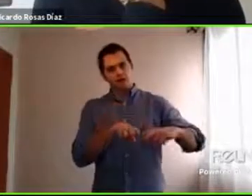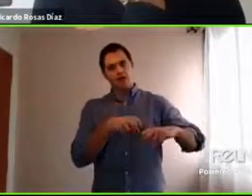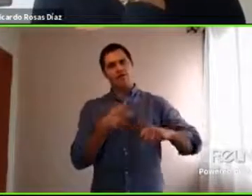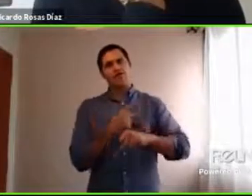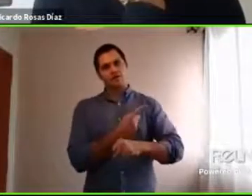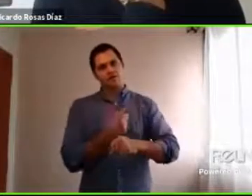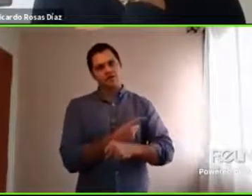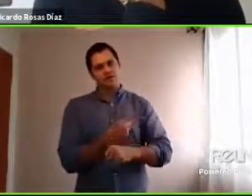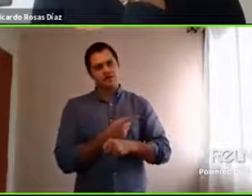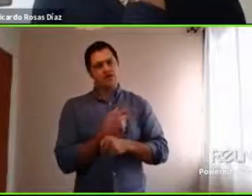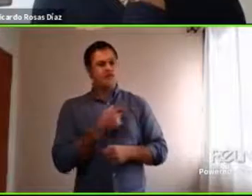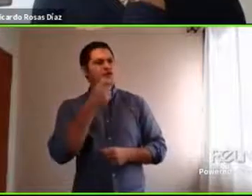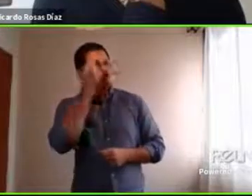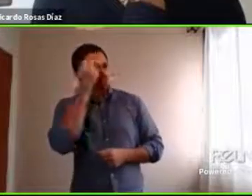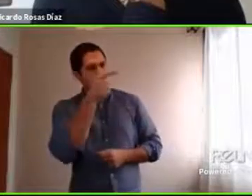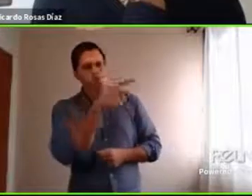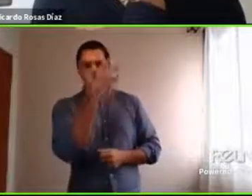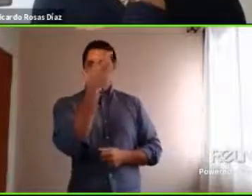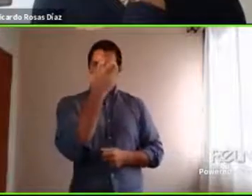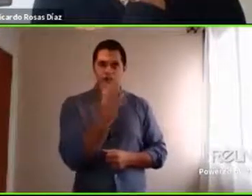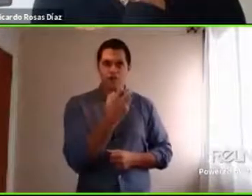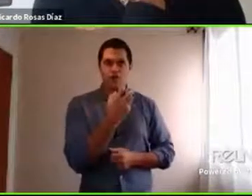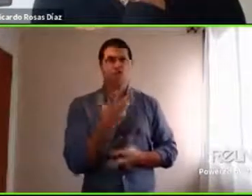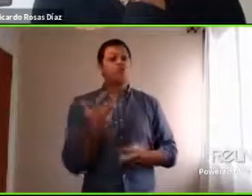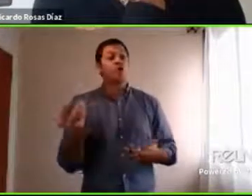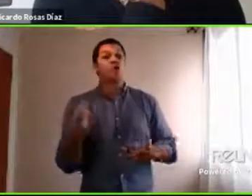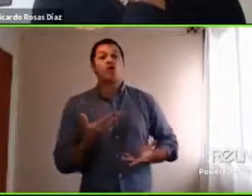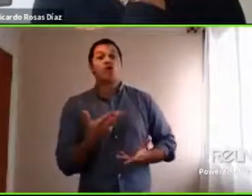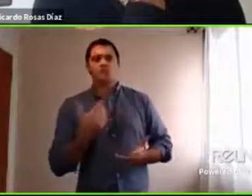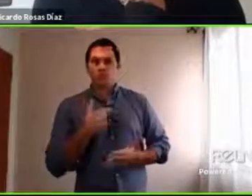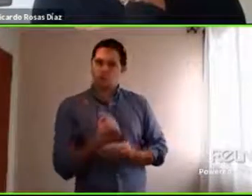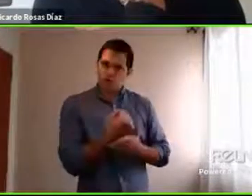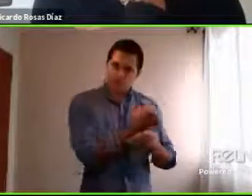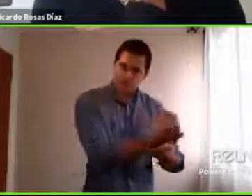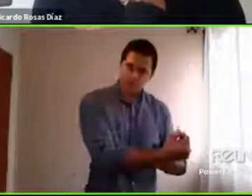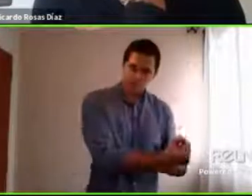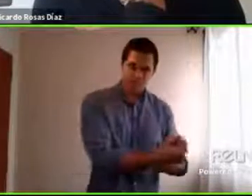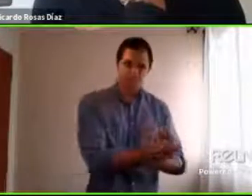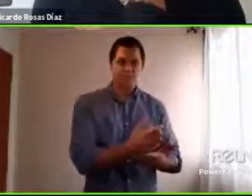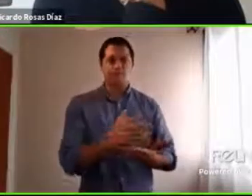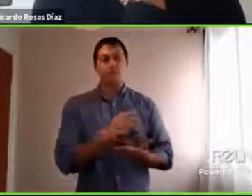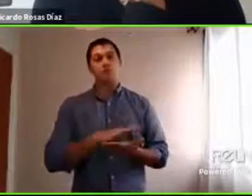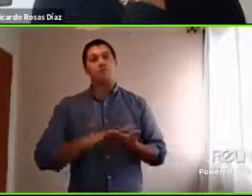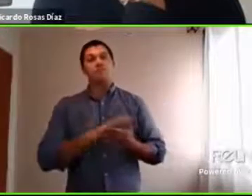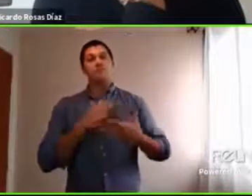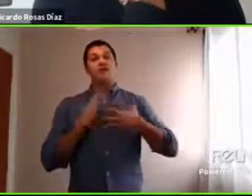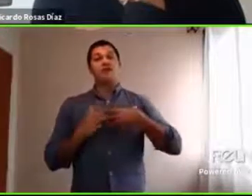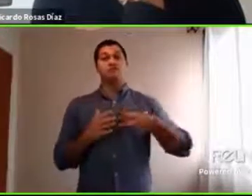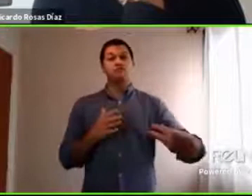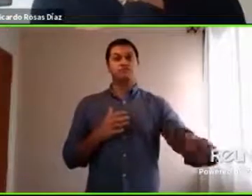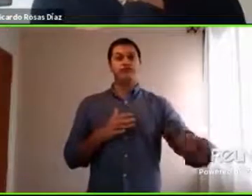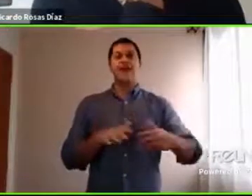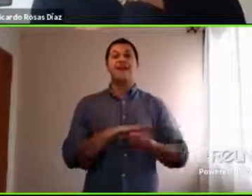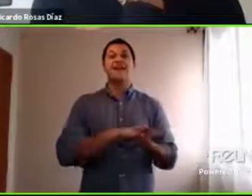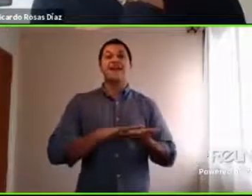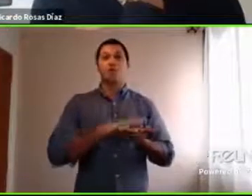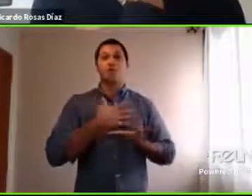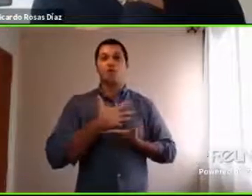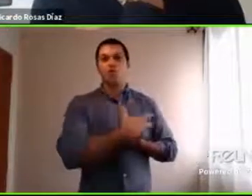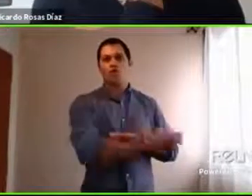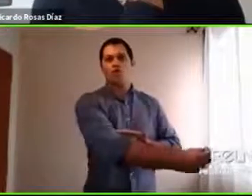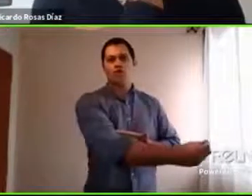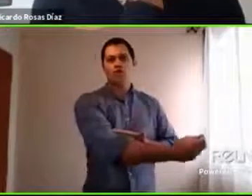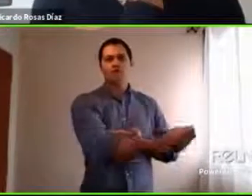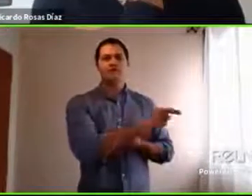enojado y de qué manera lo podemos ayudar tal vez desde nuestro modelado, ¿no? Como decía Barbie, para poder manejar